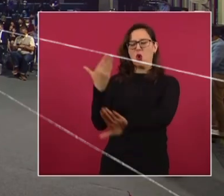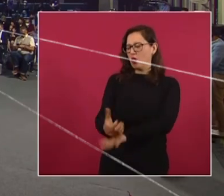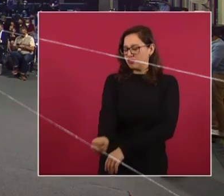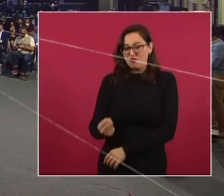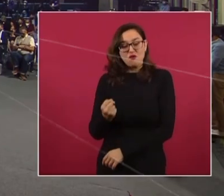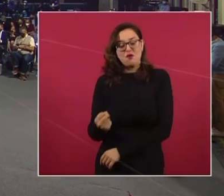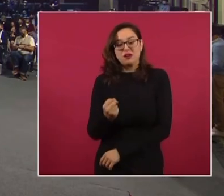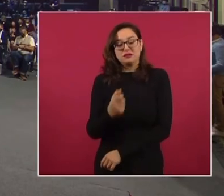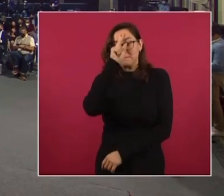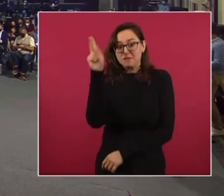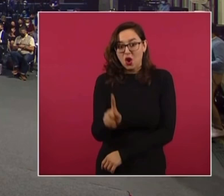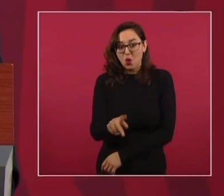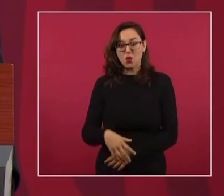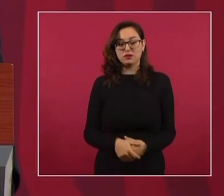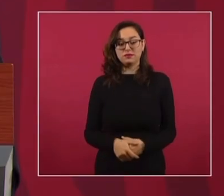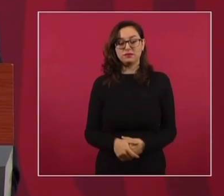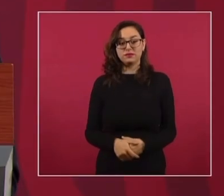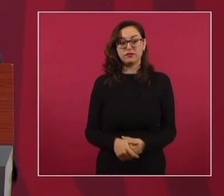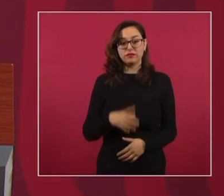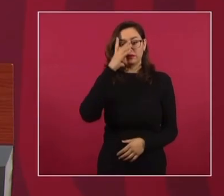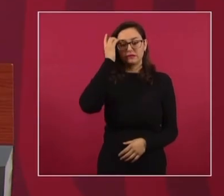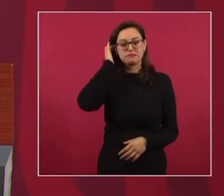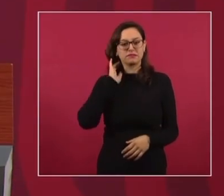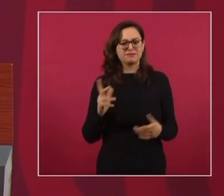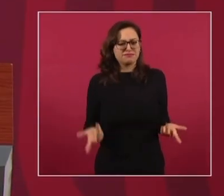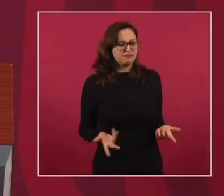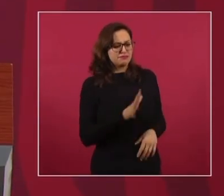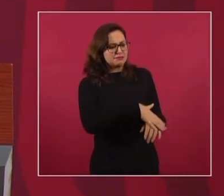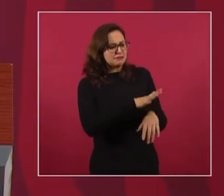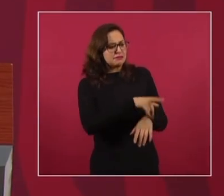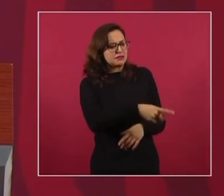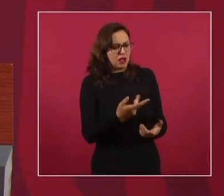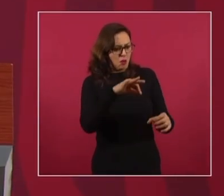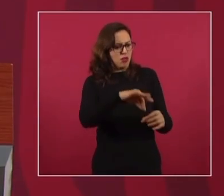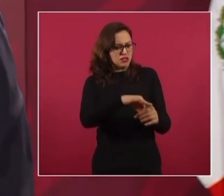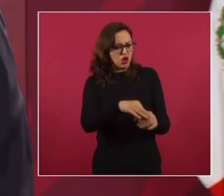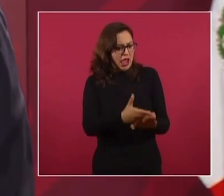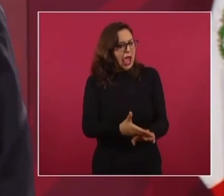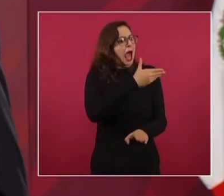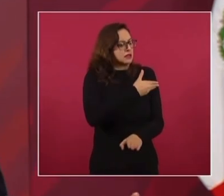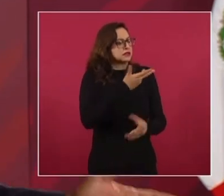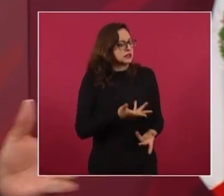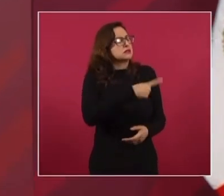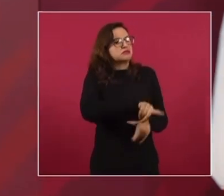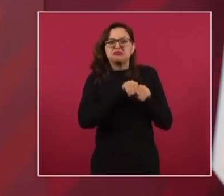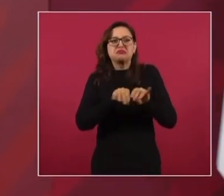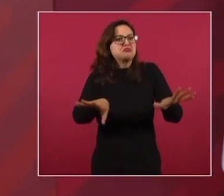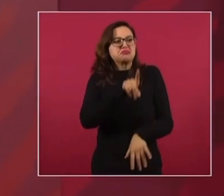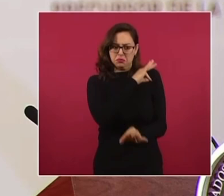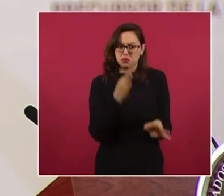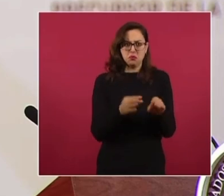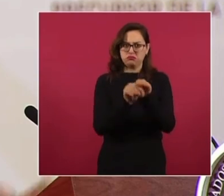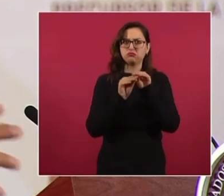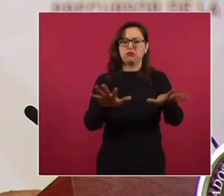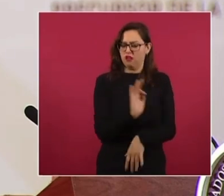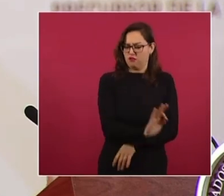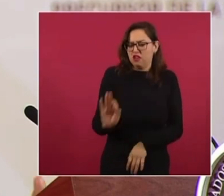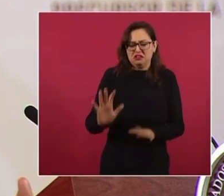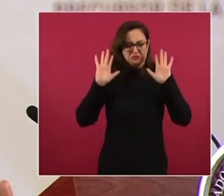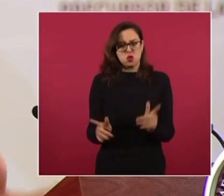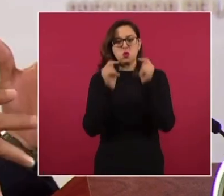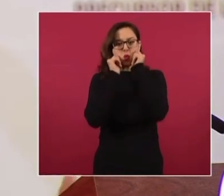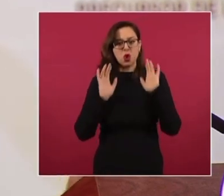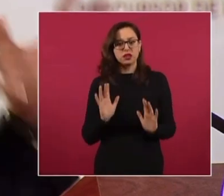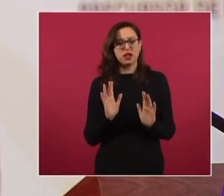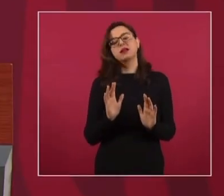dicen, ¿por qué esto no lo dieron a conocer antes de las elecciones? ¿Por qué se esperaron hasta ayer? Esto demuestra